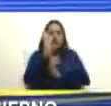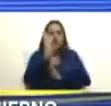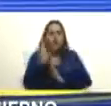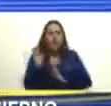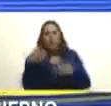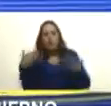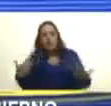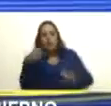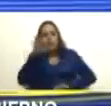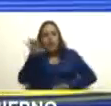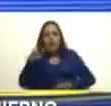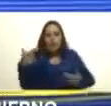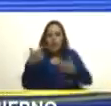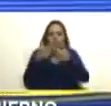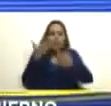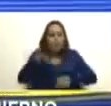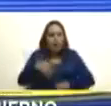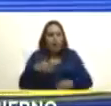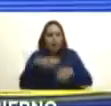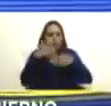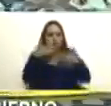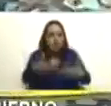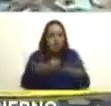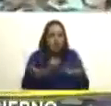país en violencia enfrentado podrá avanzar